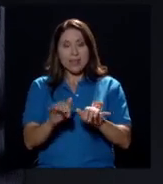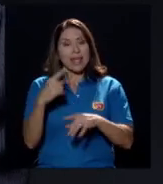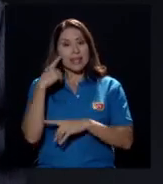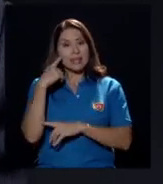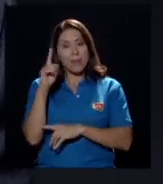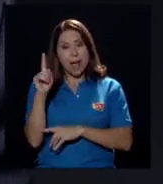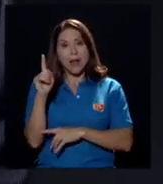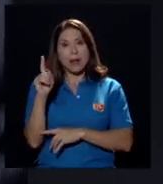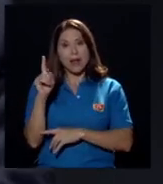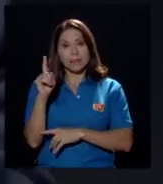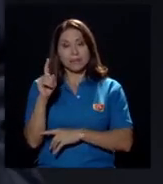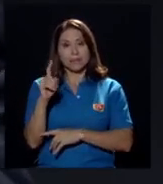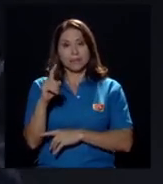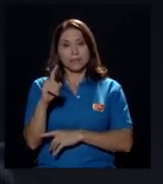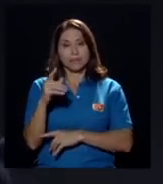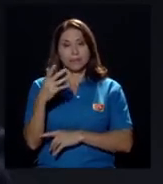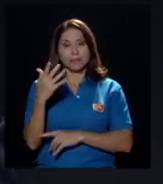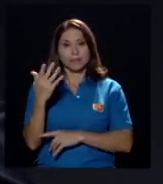ser